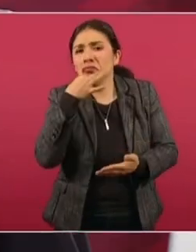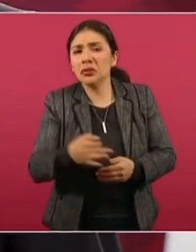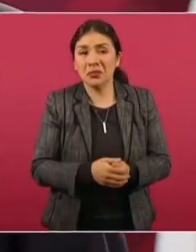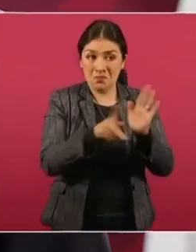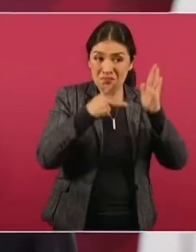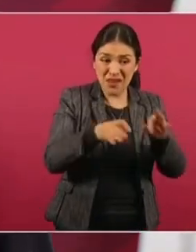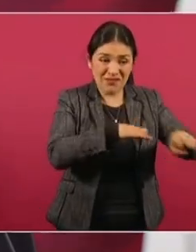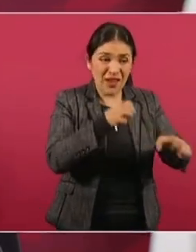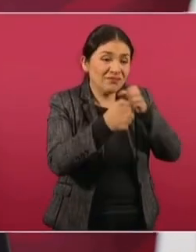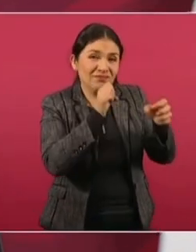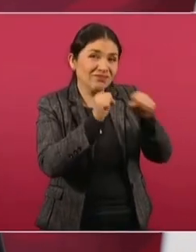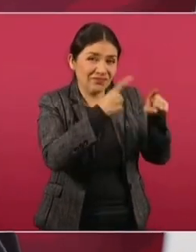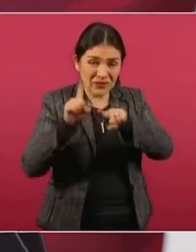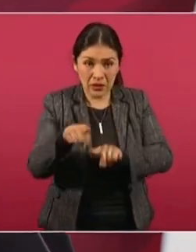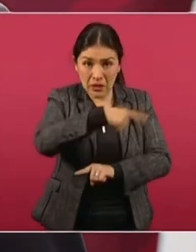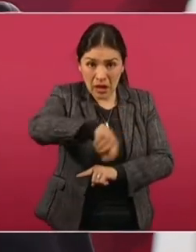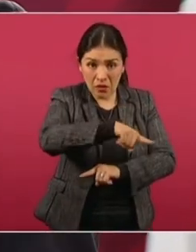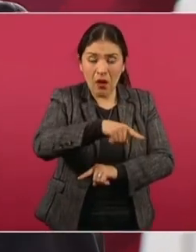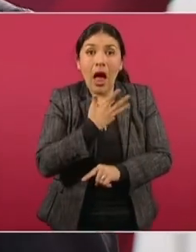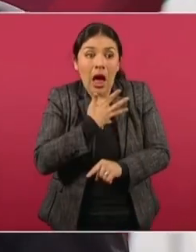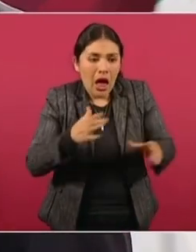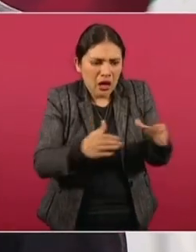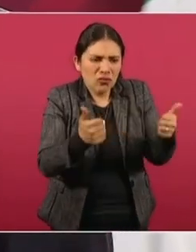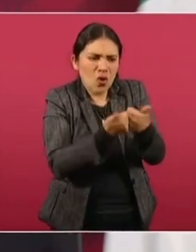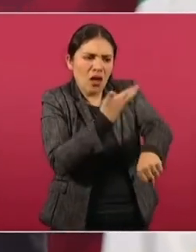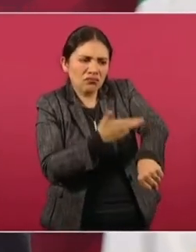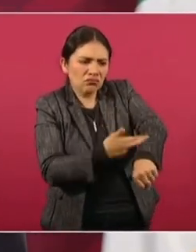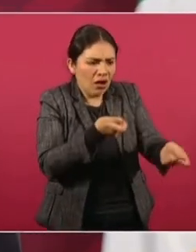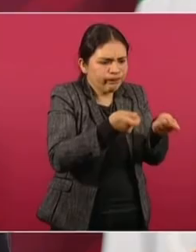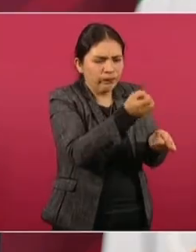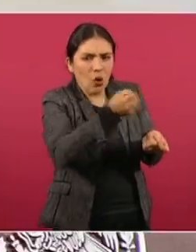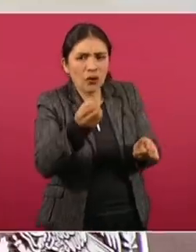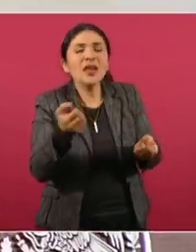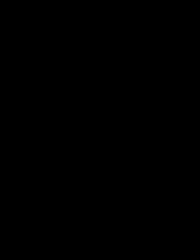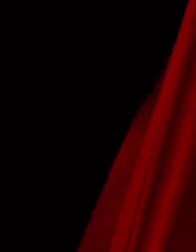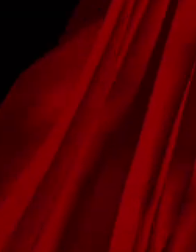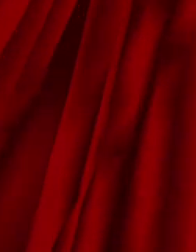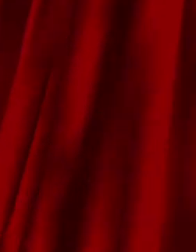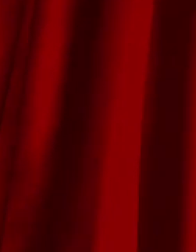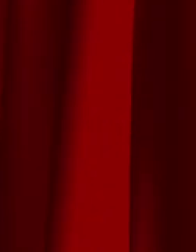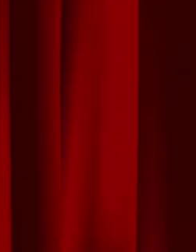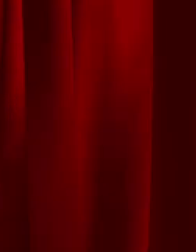la prensa está más regulada por la gente.